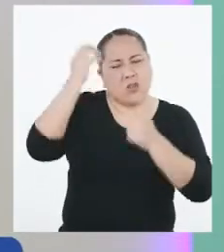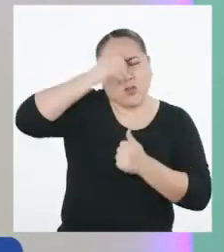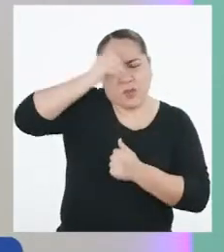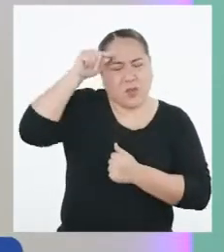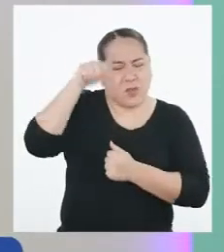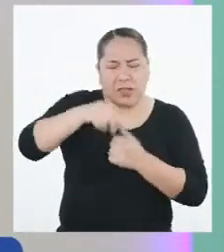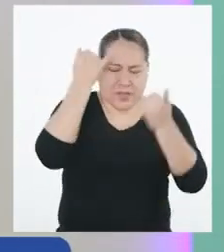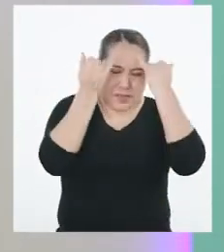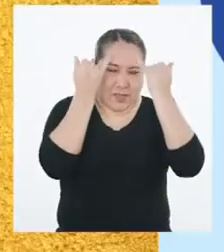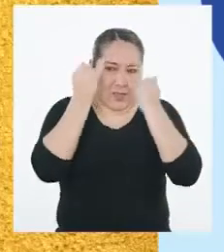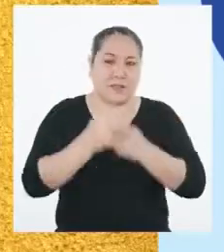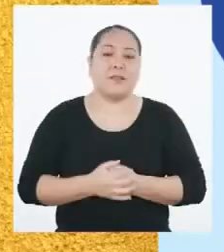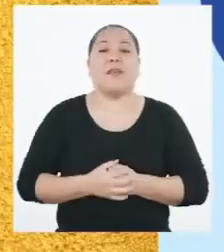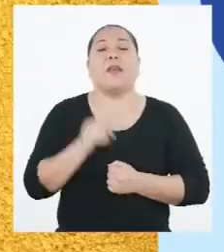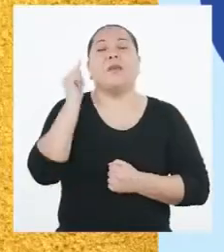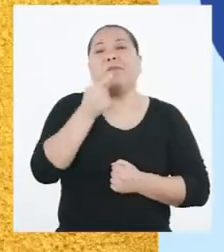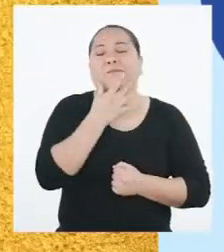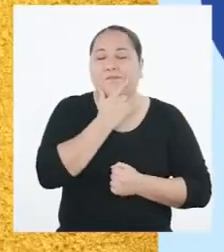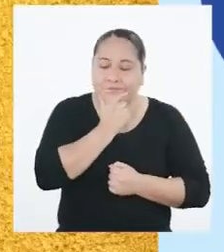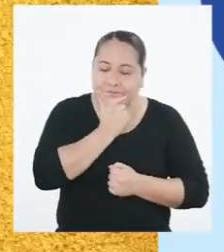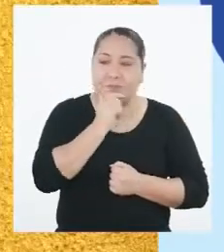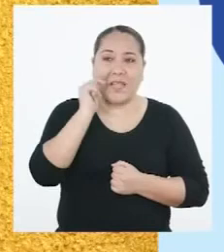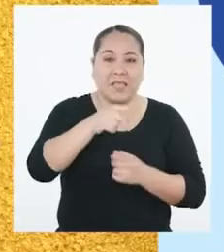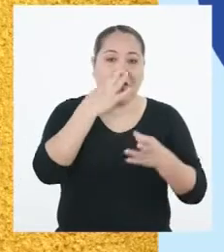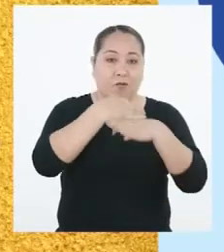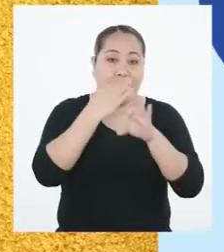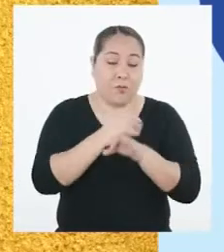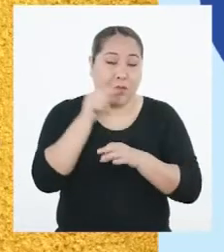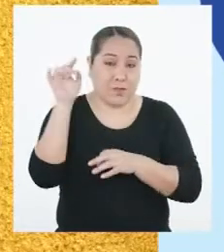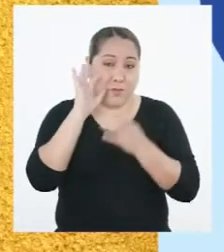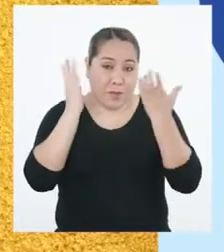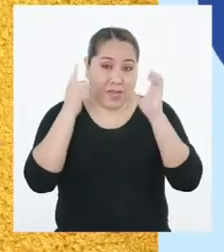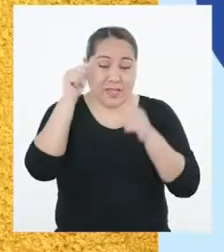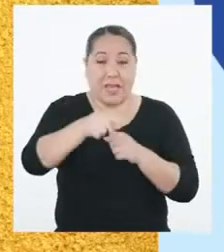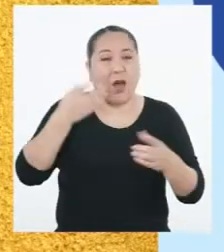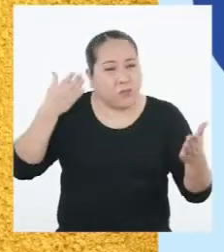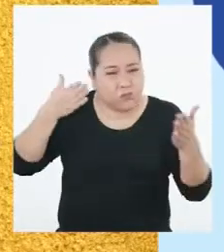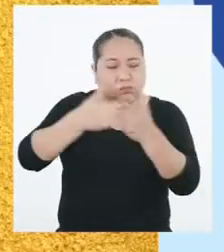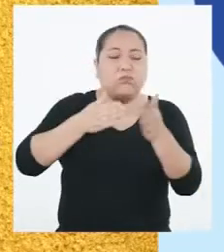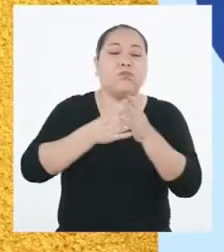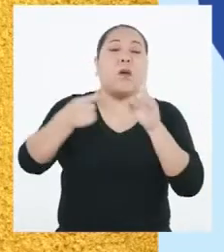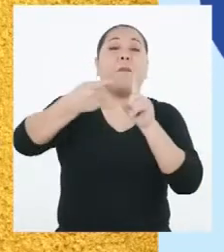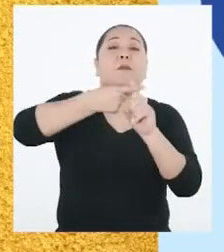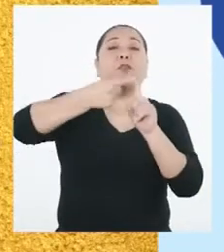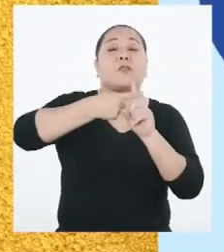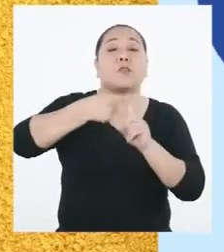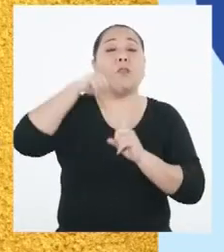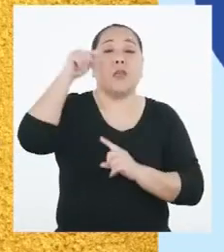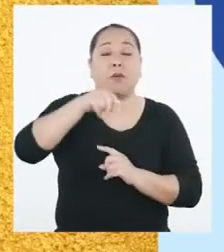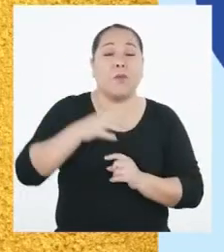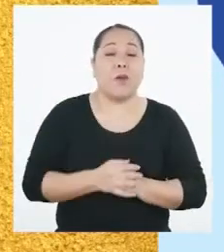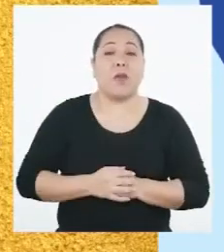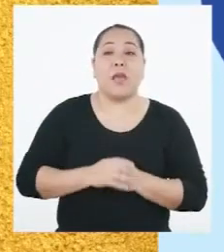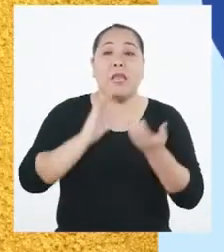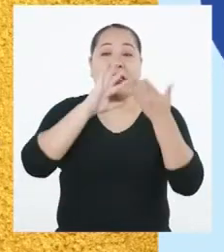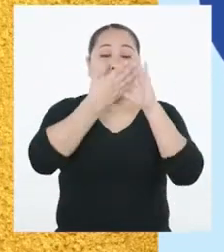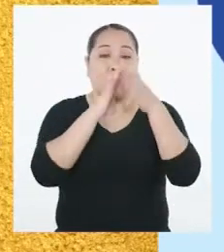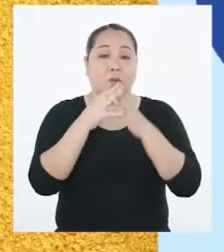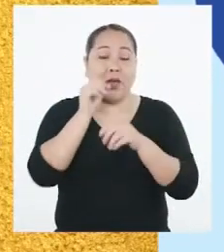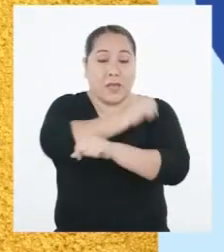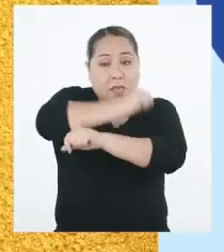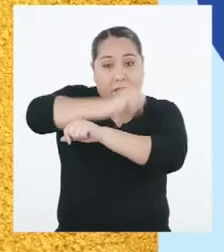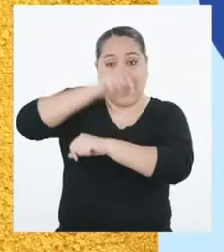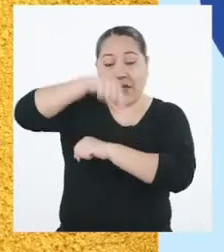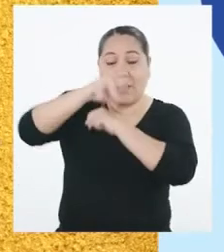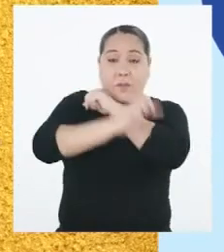merece este tipo de propuestas? En realidad, medidas como estas suelen tener impactos positivos en las comunidades andinas de nuestro